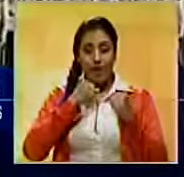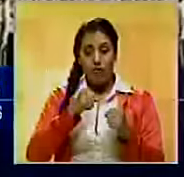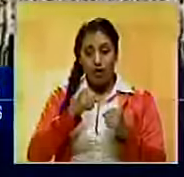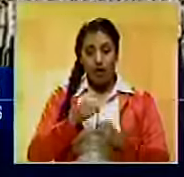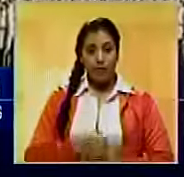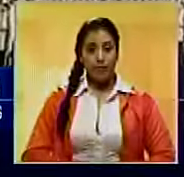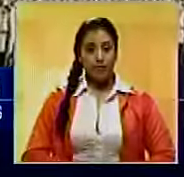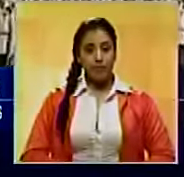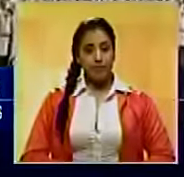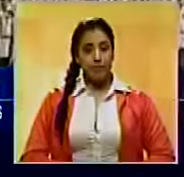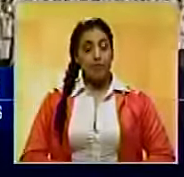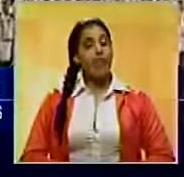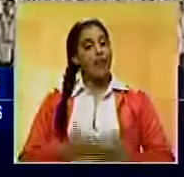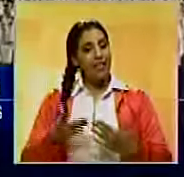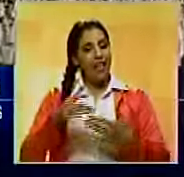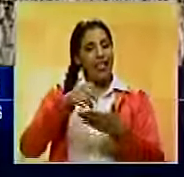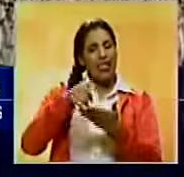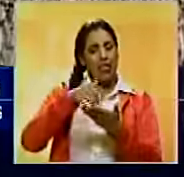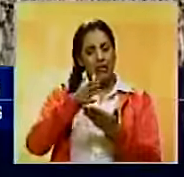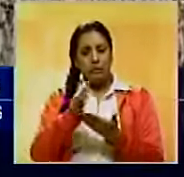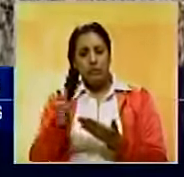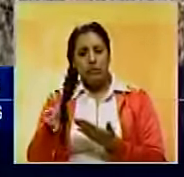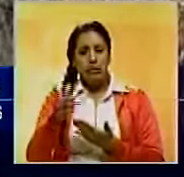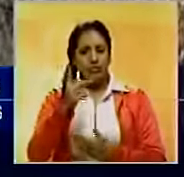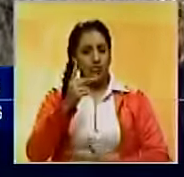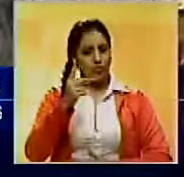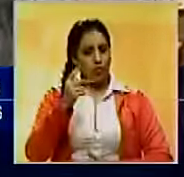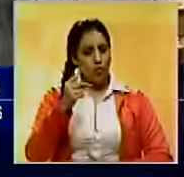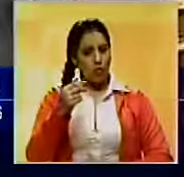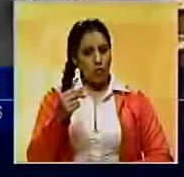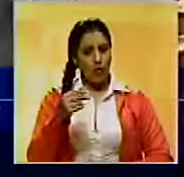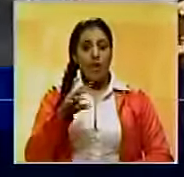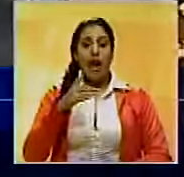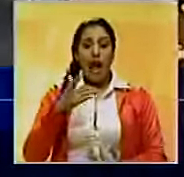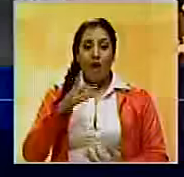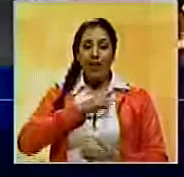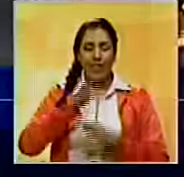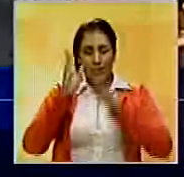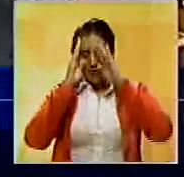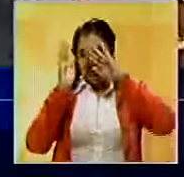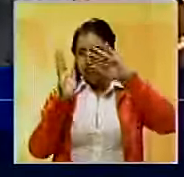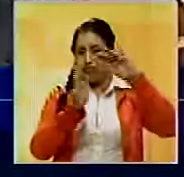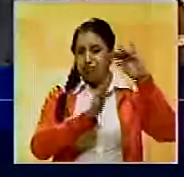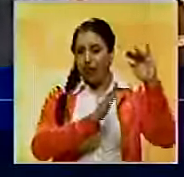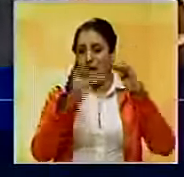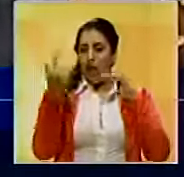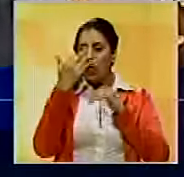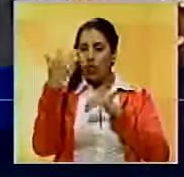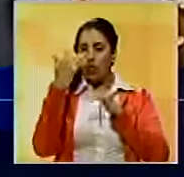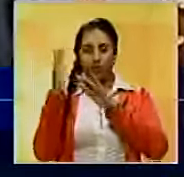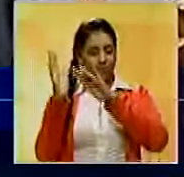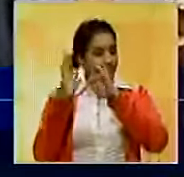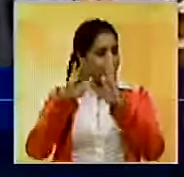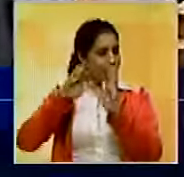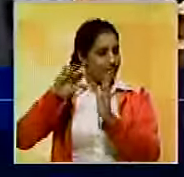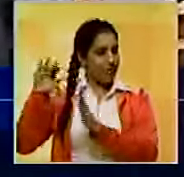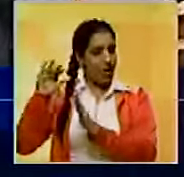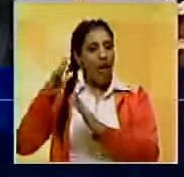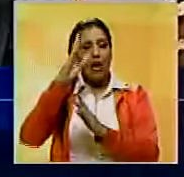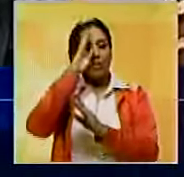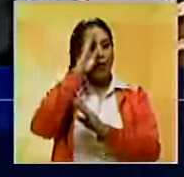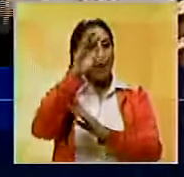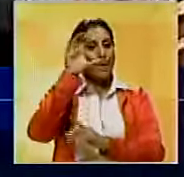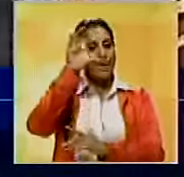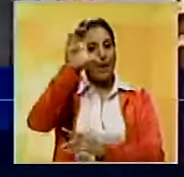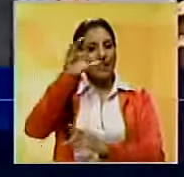moral y no caigan en ninguna tentación y echen a un lado cualquier tentación de traición a la